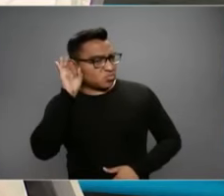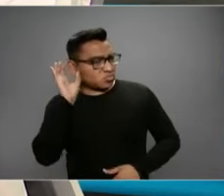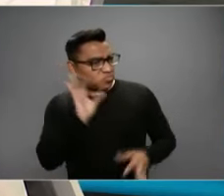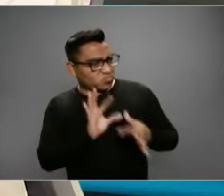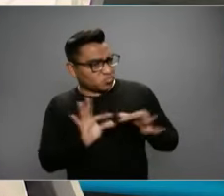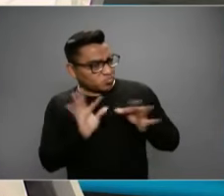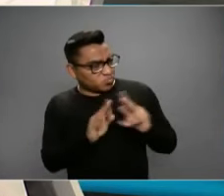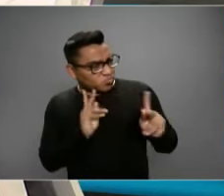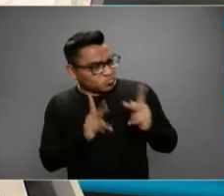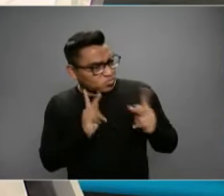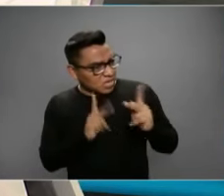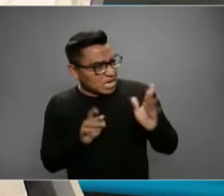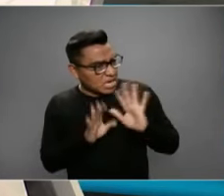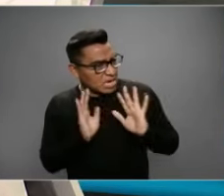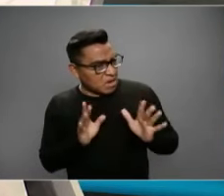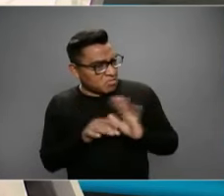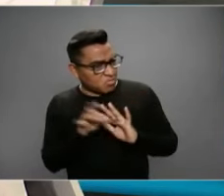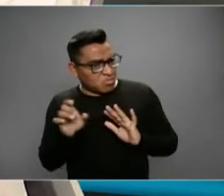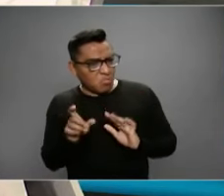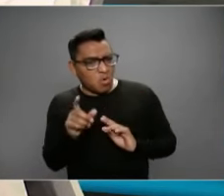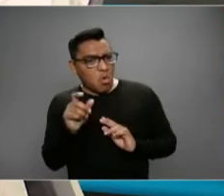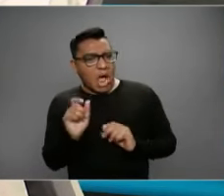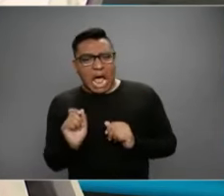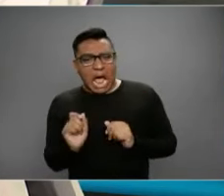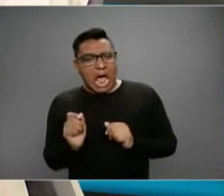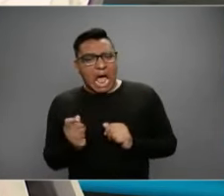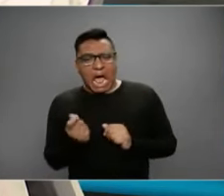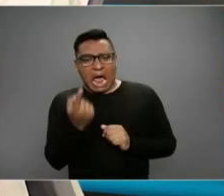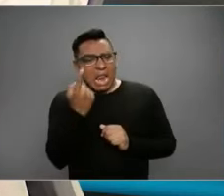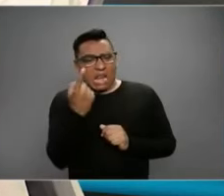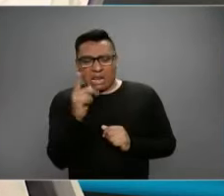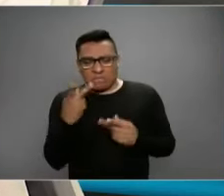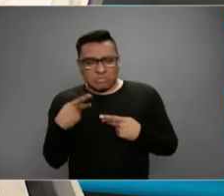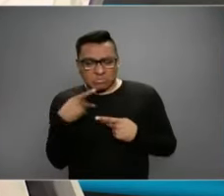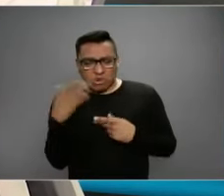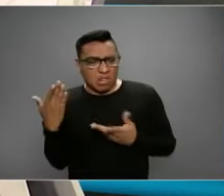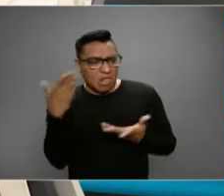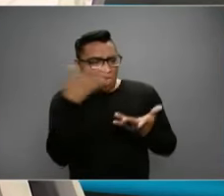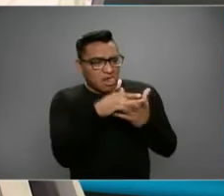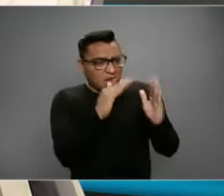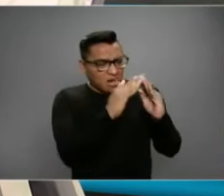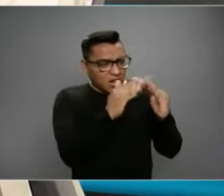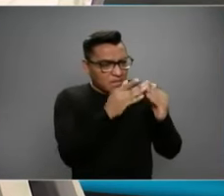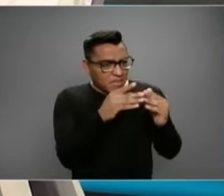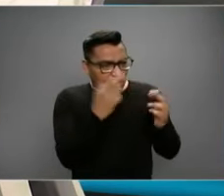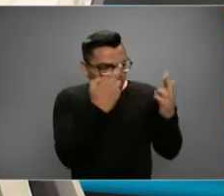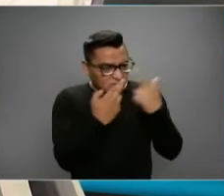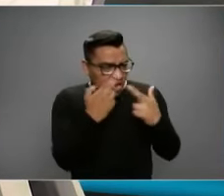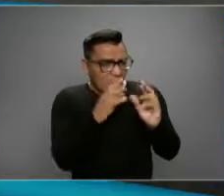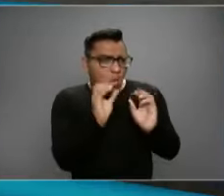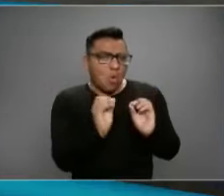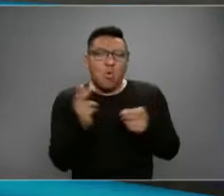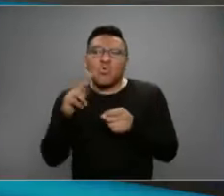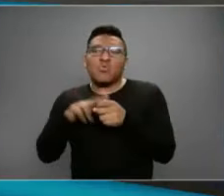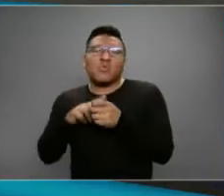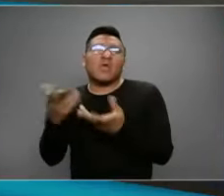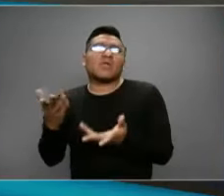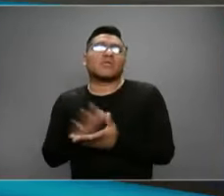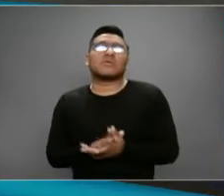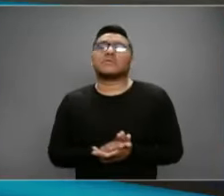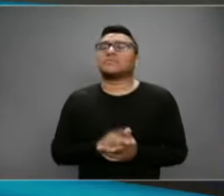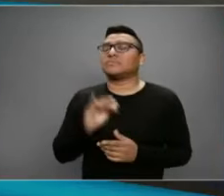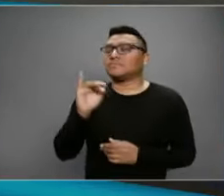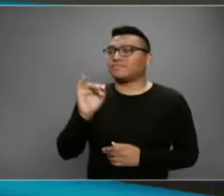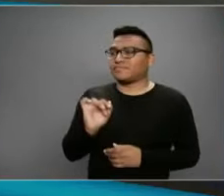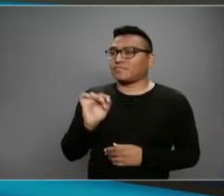deciden si tienen que mandar a alguien a tu casa o que tú vayas al hospital. Si la dificultad respiratoria es lo suficientemente